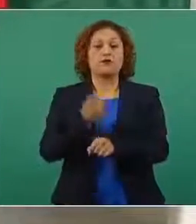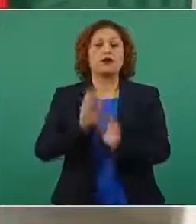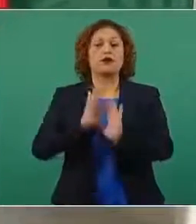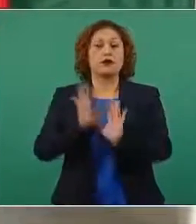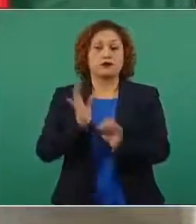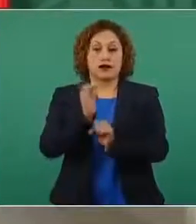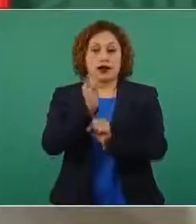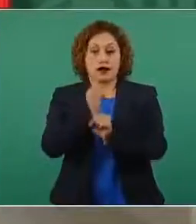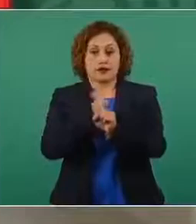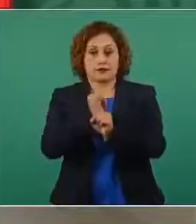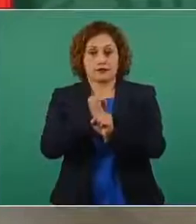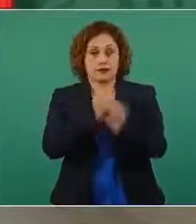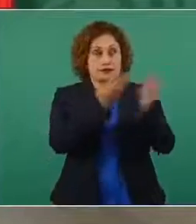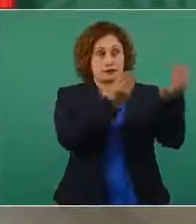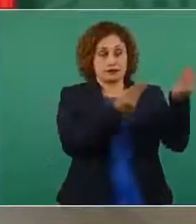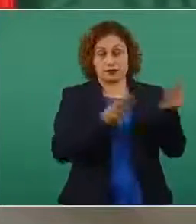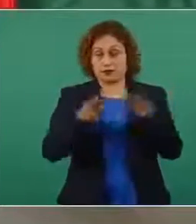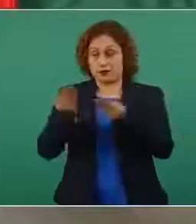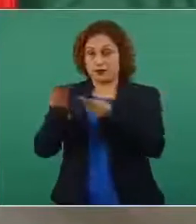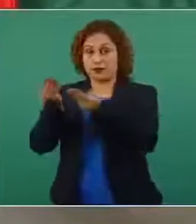a la Fiscalía